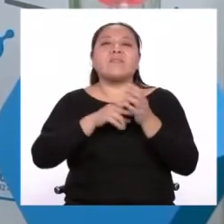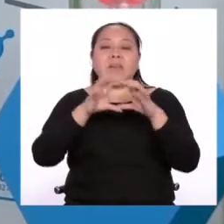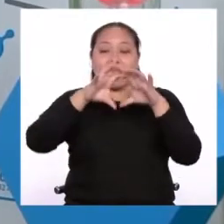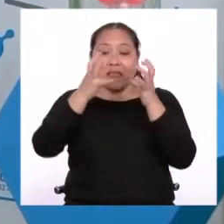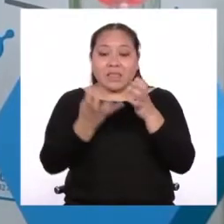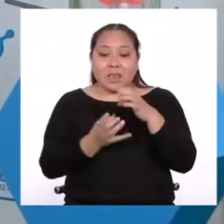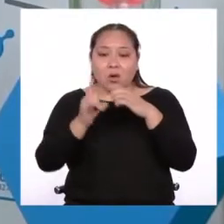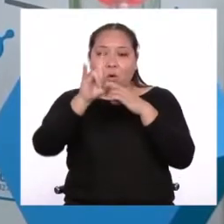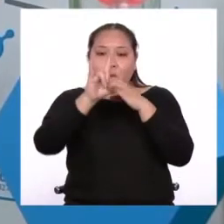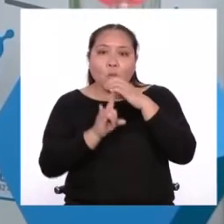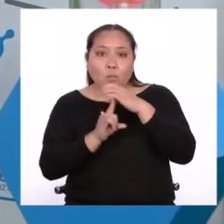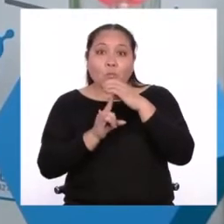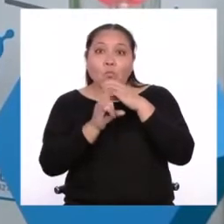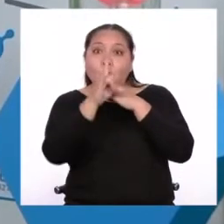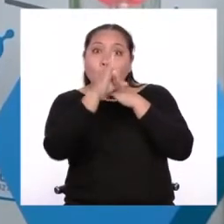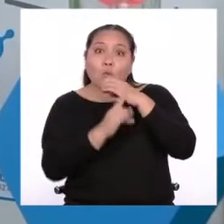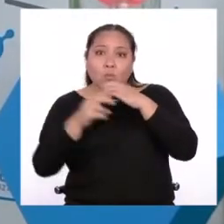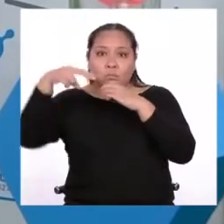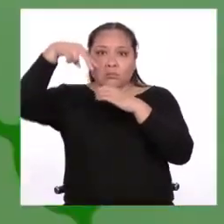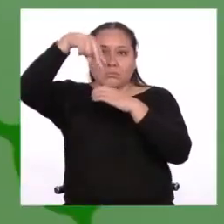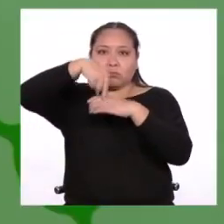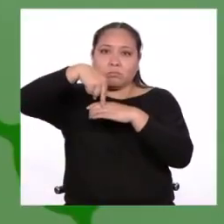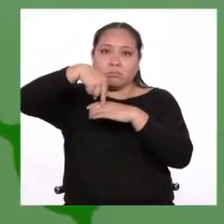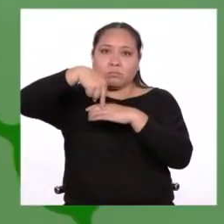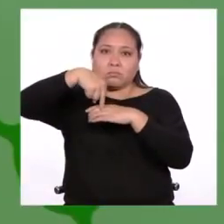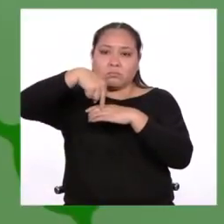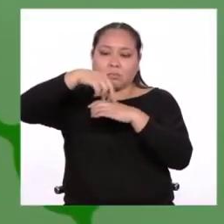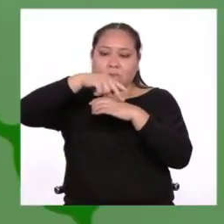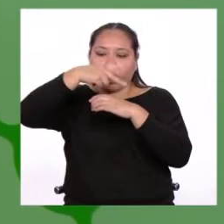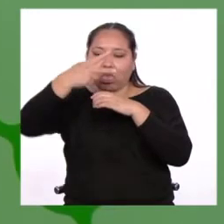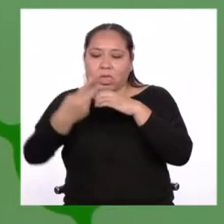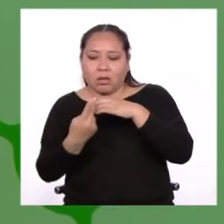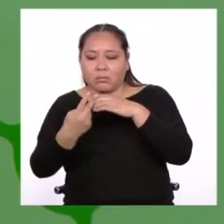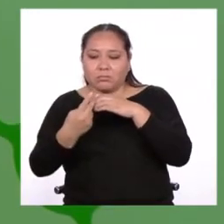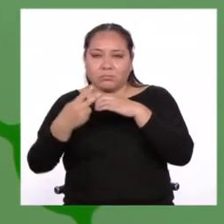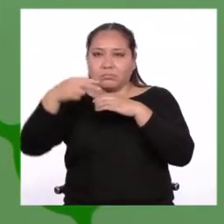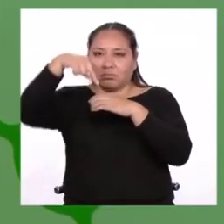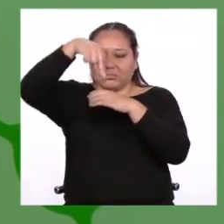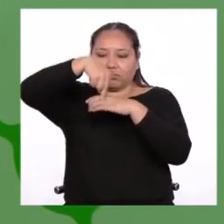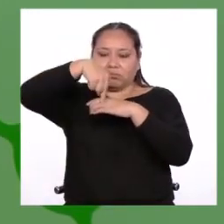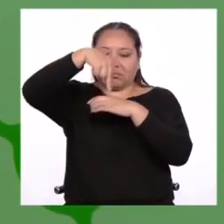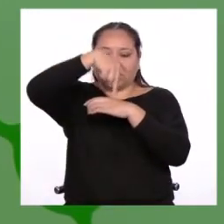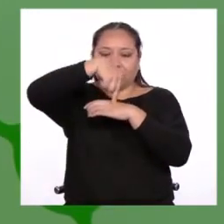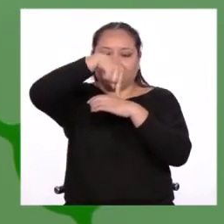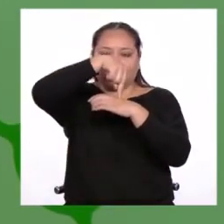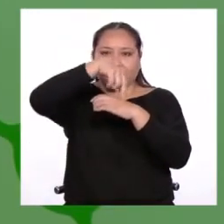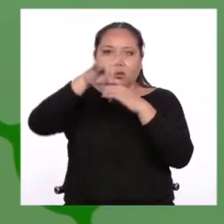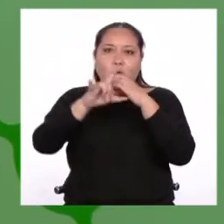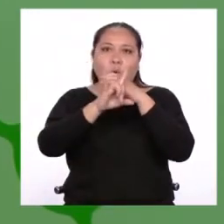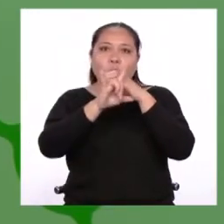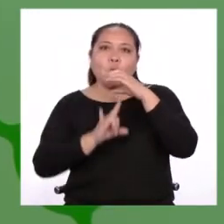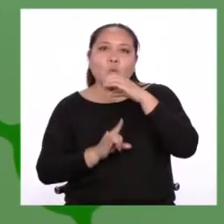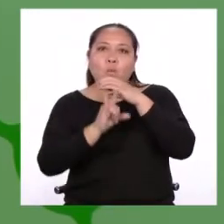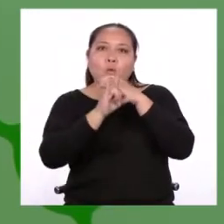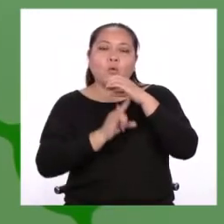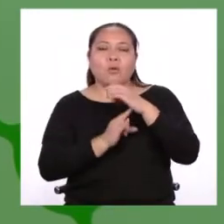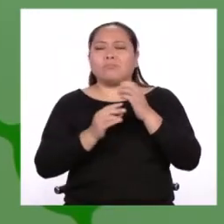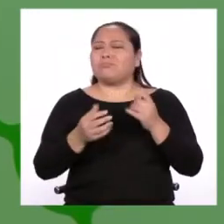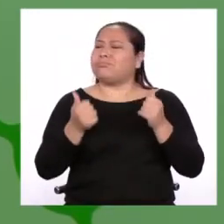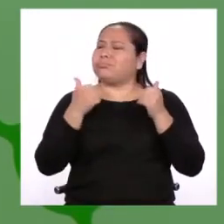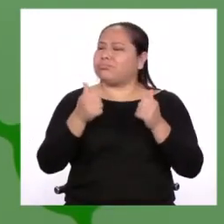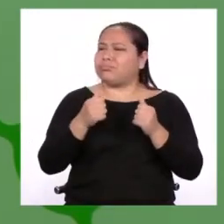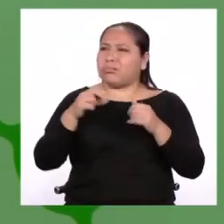eso que los objetos caen hacia abajo. ¡Guau! ¡Qué increíble es nuestro planeta! Flota en el espacio,